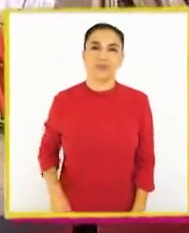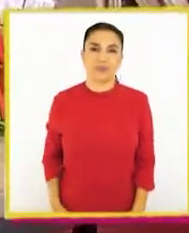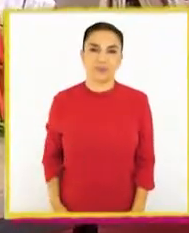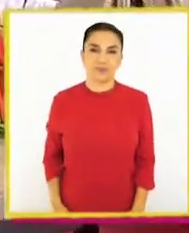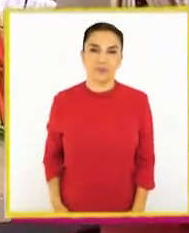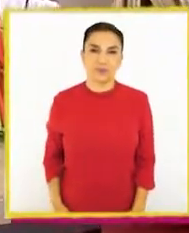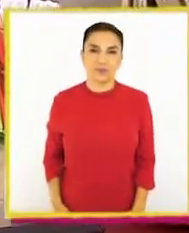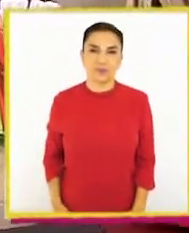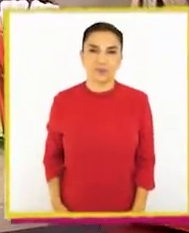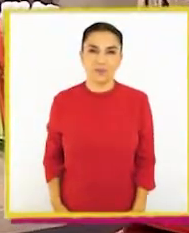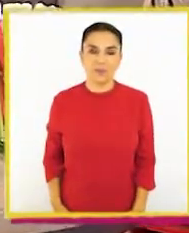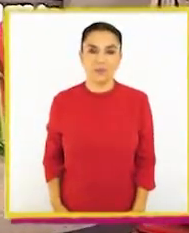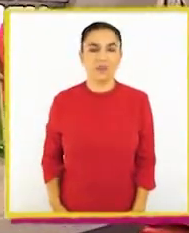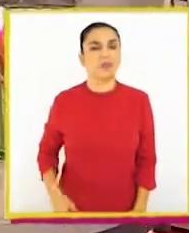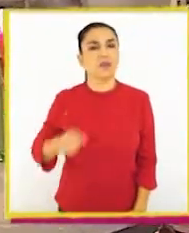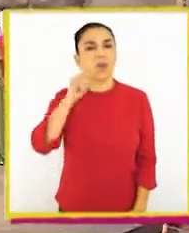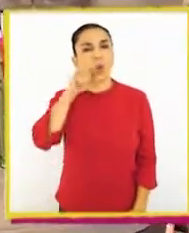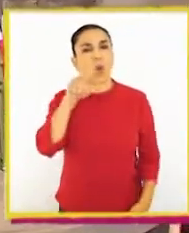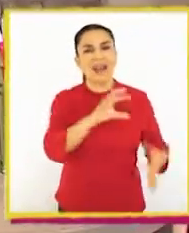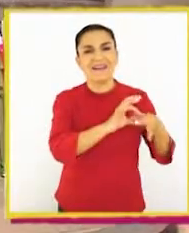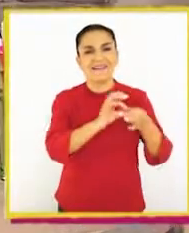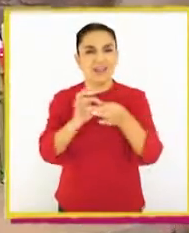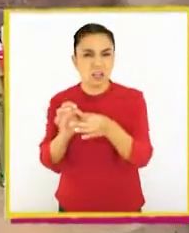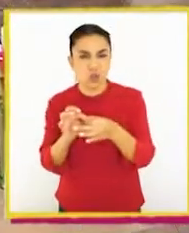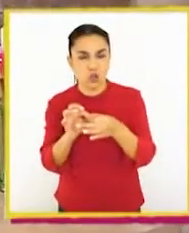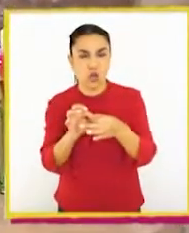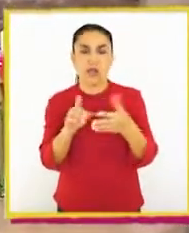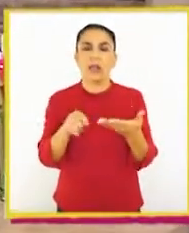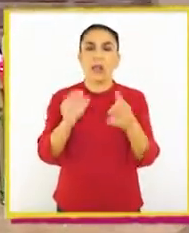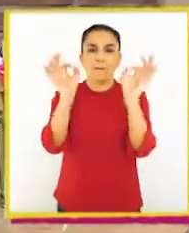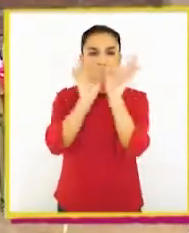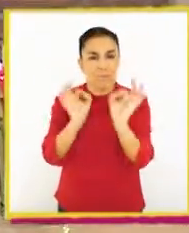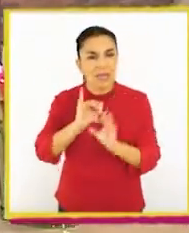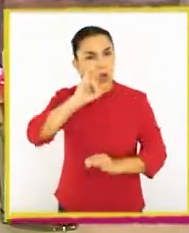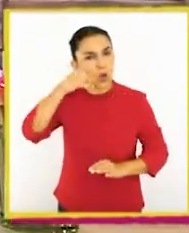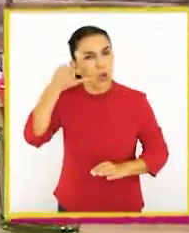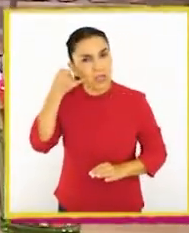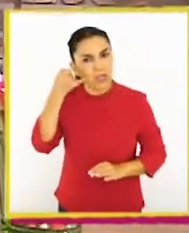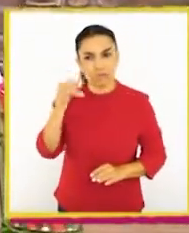¿Cuáles son las razones que nos da Joaquín para votar por él?